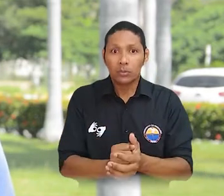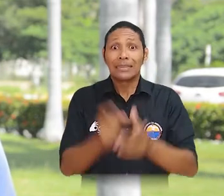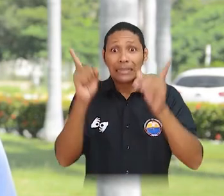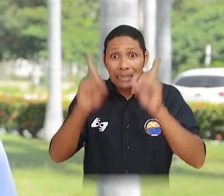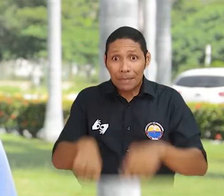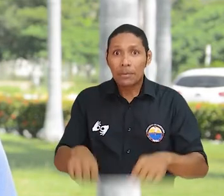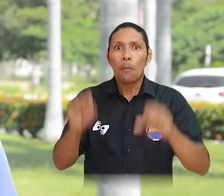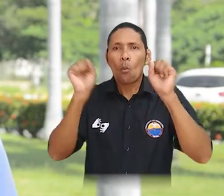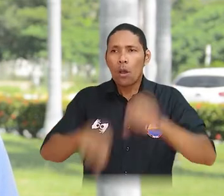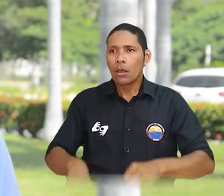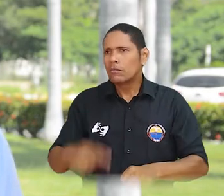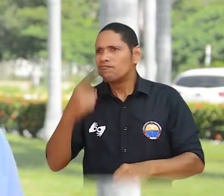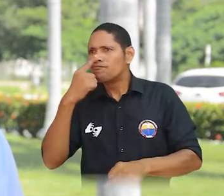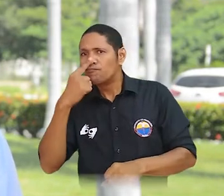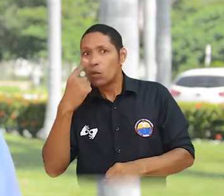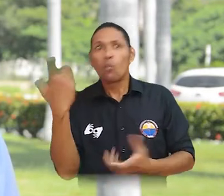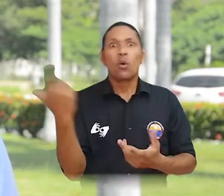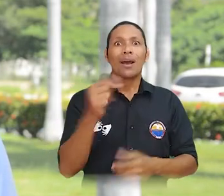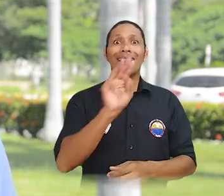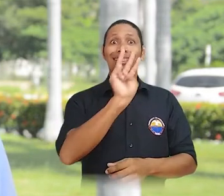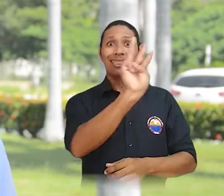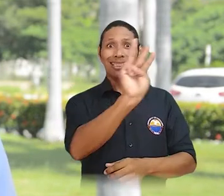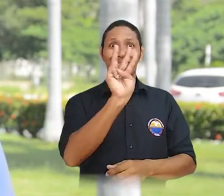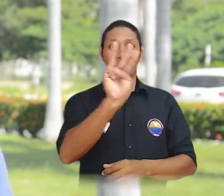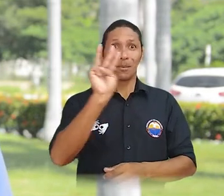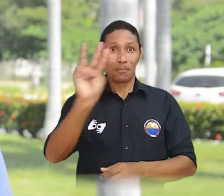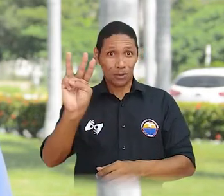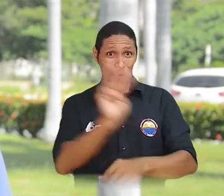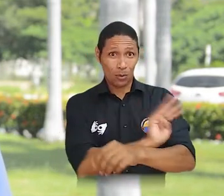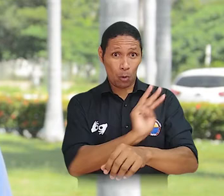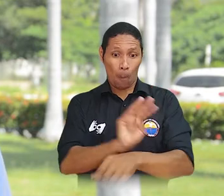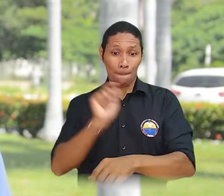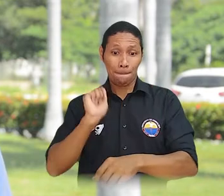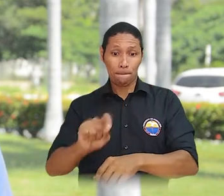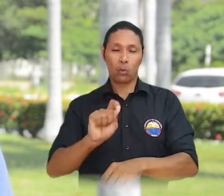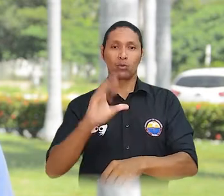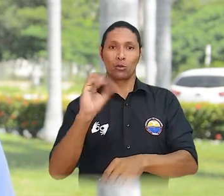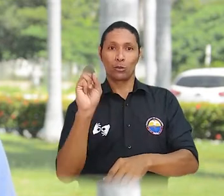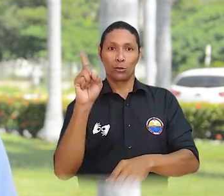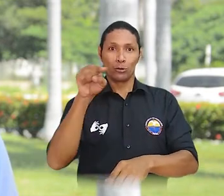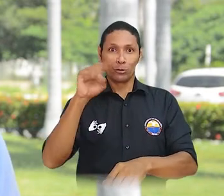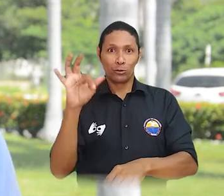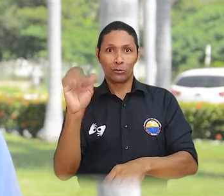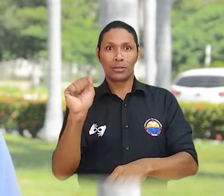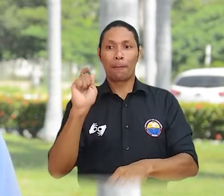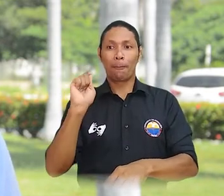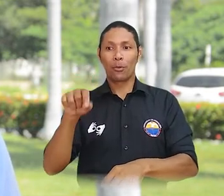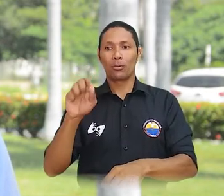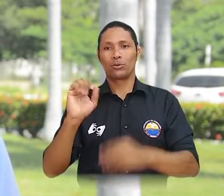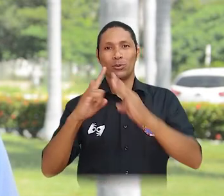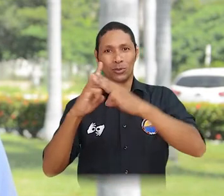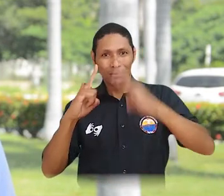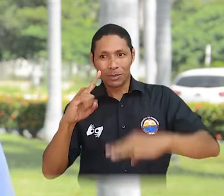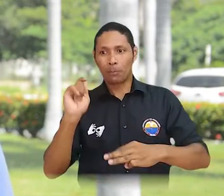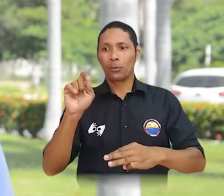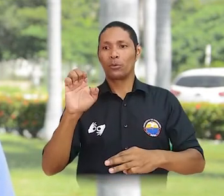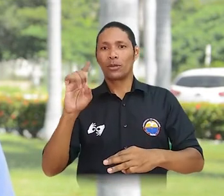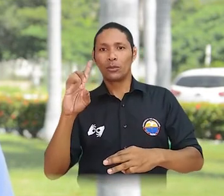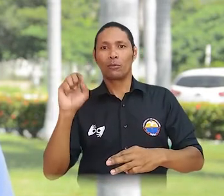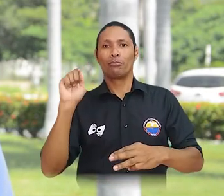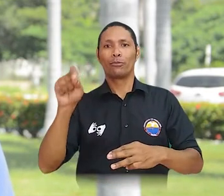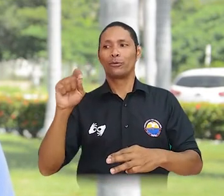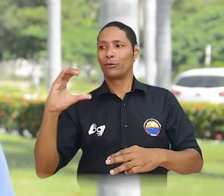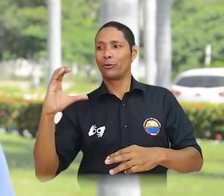del proceso, ha decidido aprobar y expedir el cronograma de consulta para la designación de rector